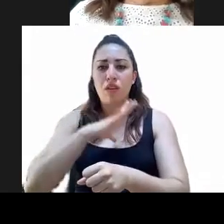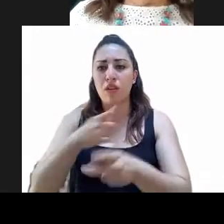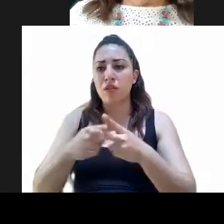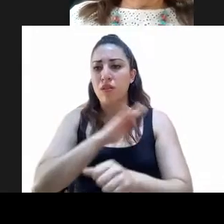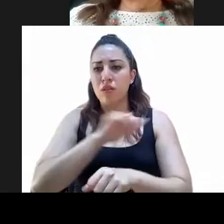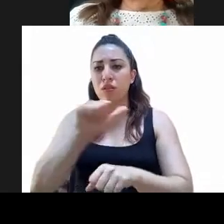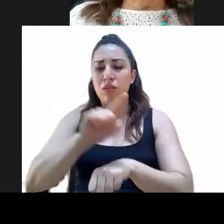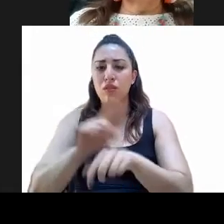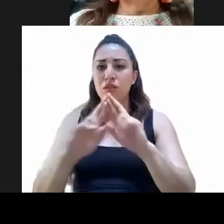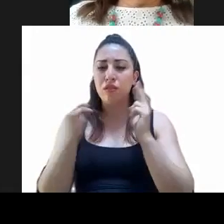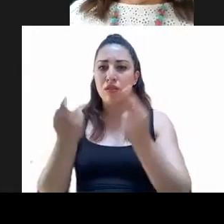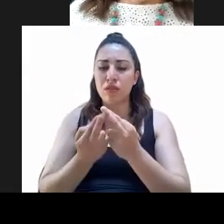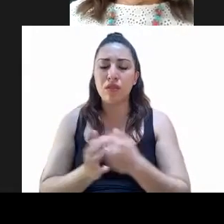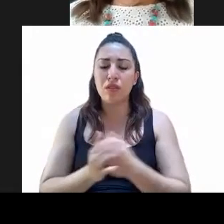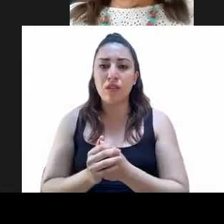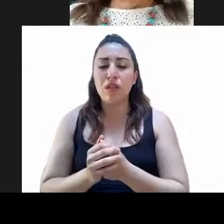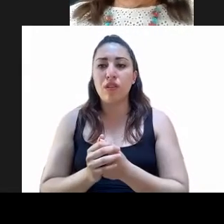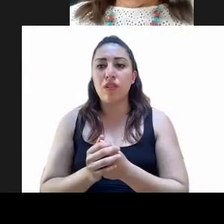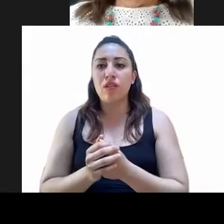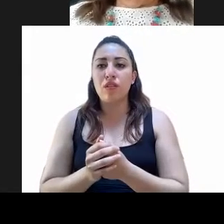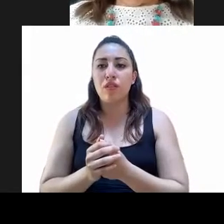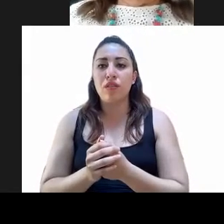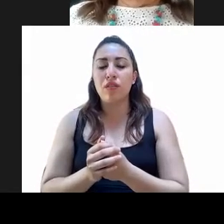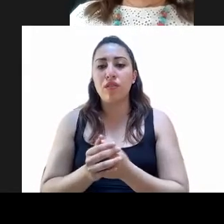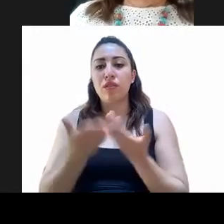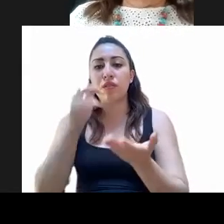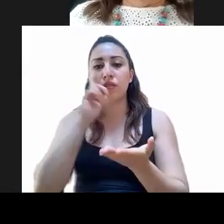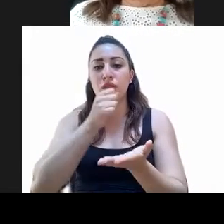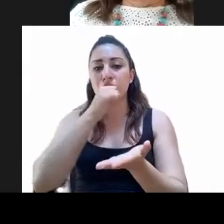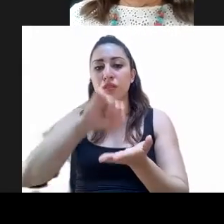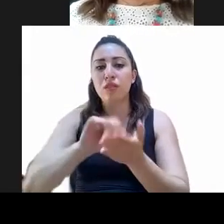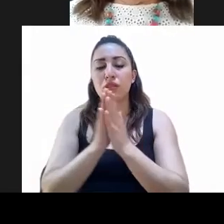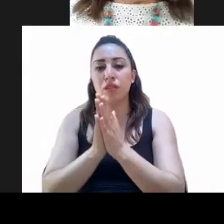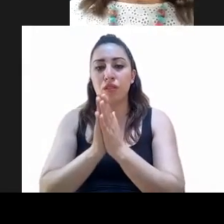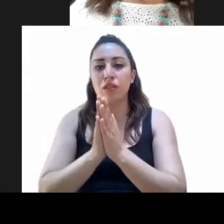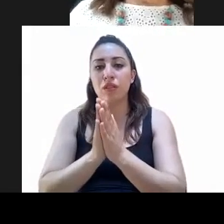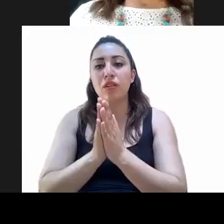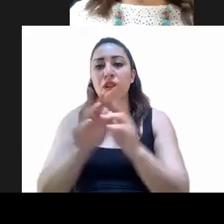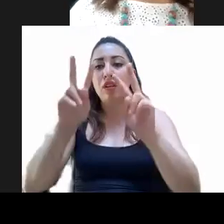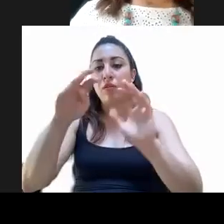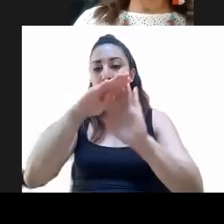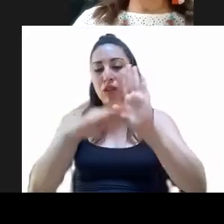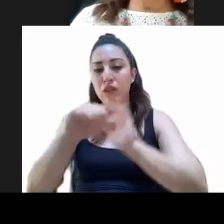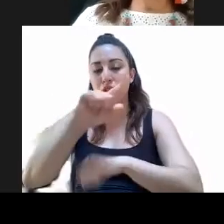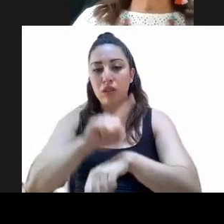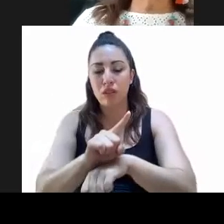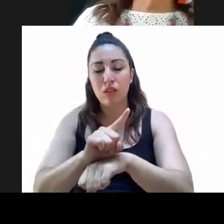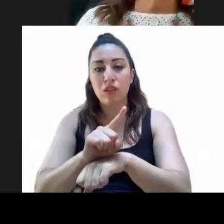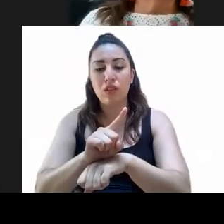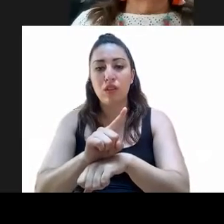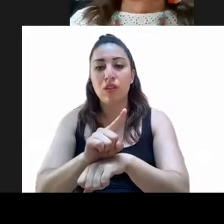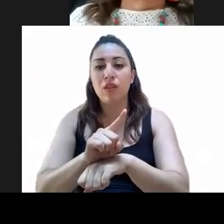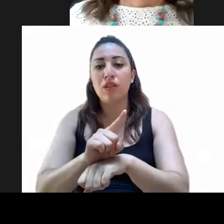Se abre la sesión. Solicito a la diputada secretaria dar cuenta del contenido de los asuntos inscritos en el orden del día y